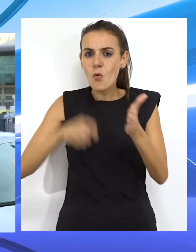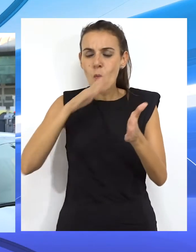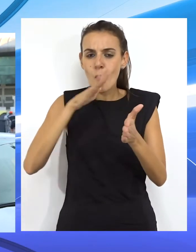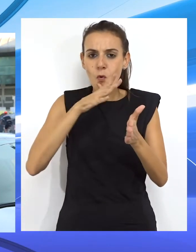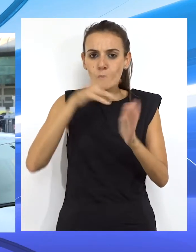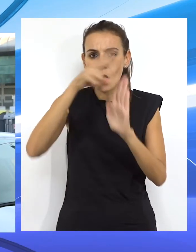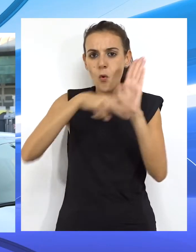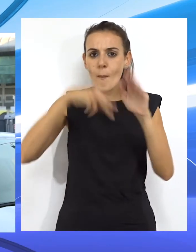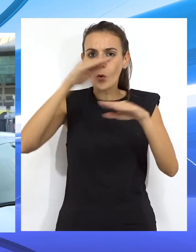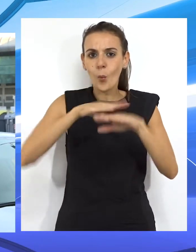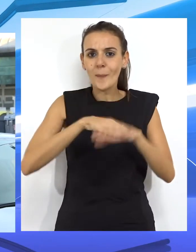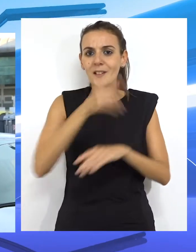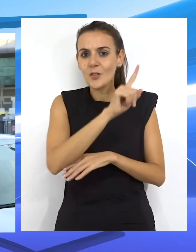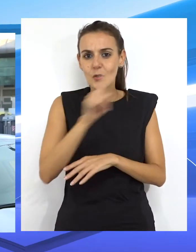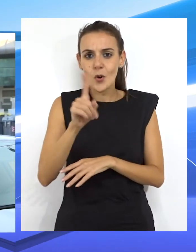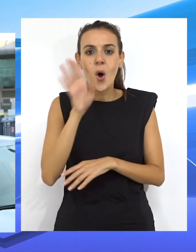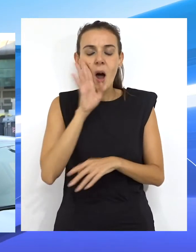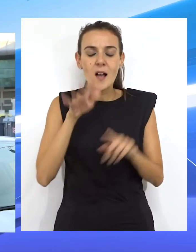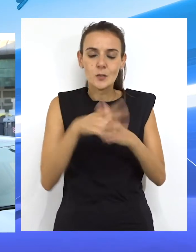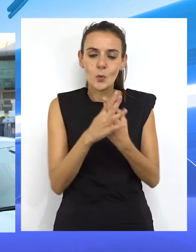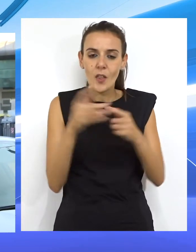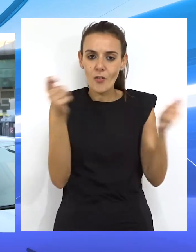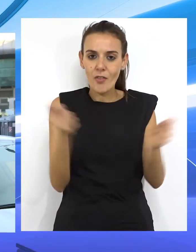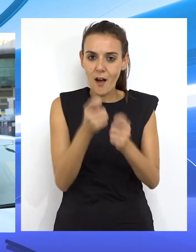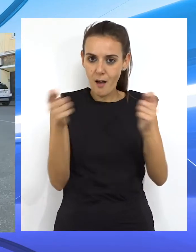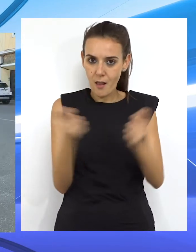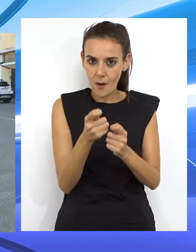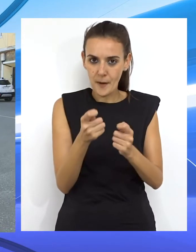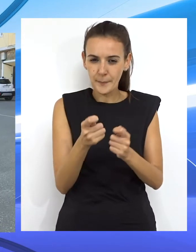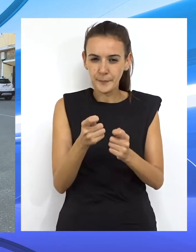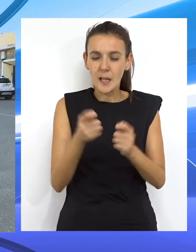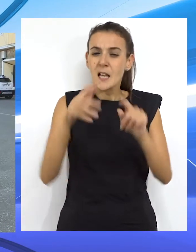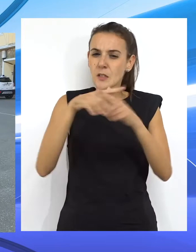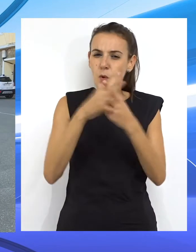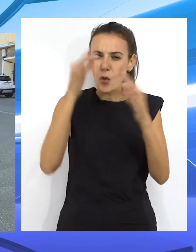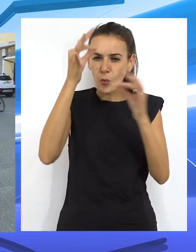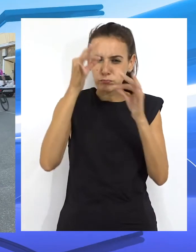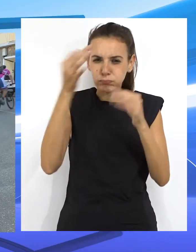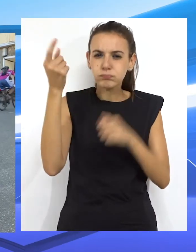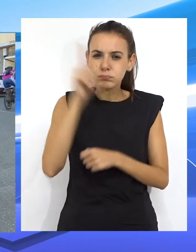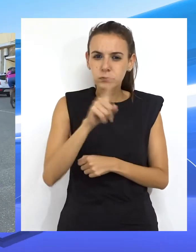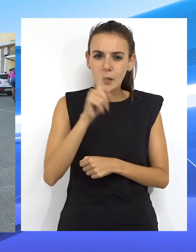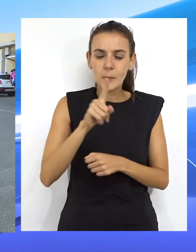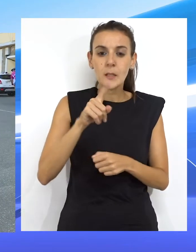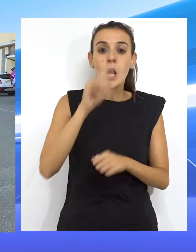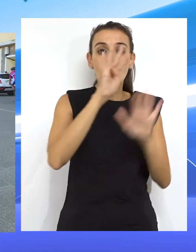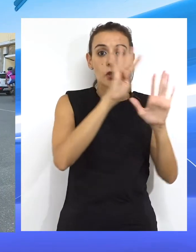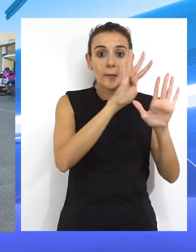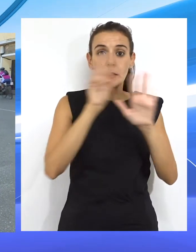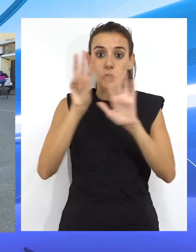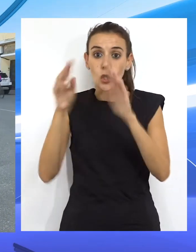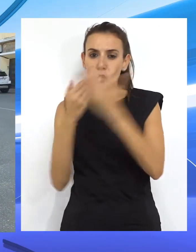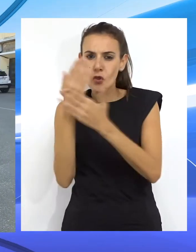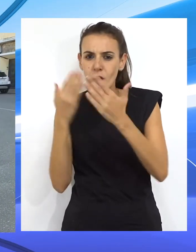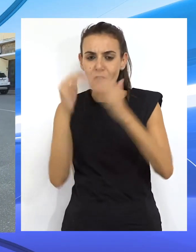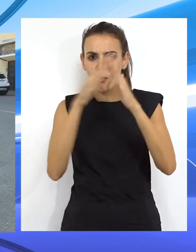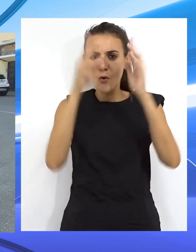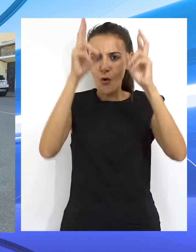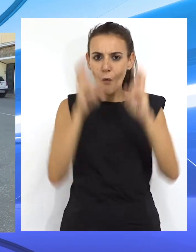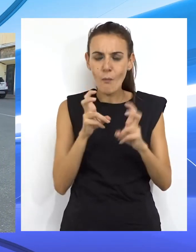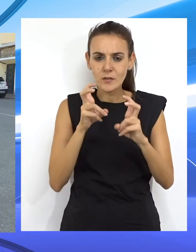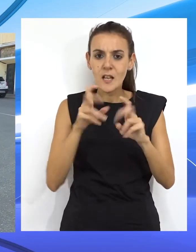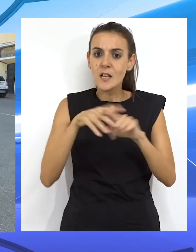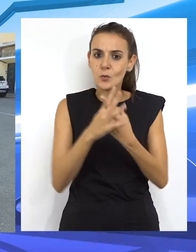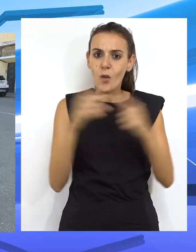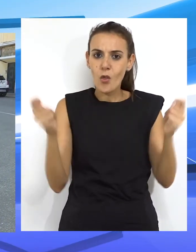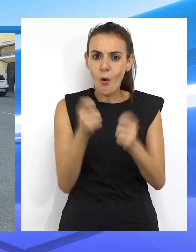restricciones fijadas durante el estado de alarma. Como dato curioso, resaltar que en los 98 días de confinamiento del estado de